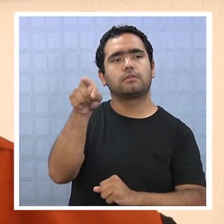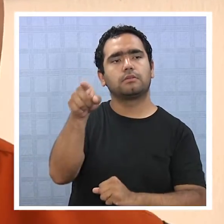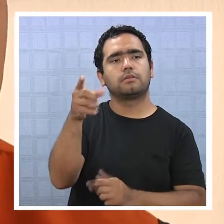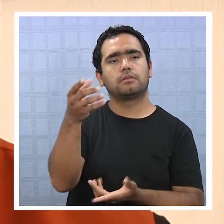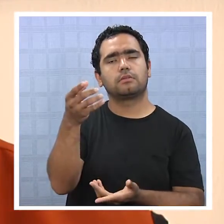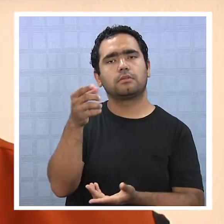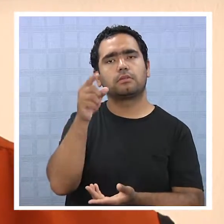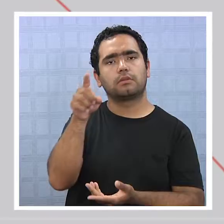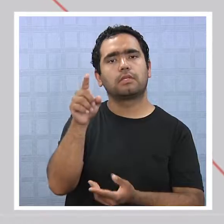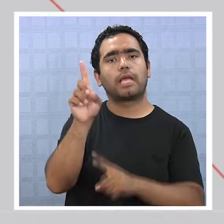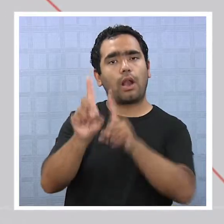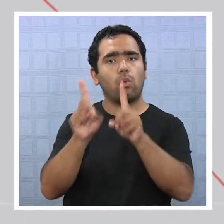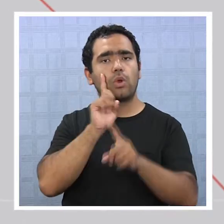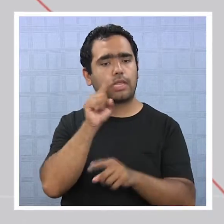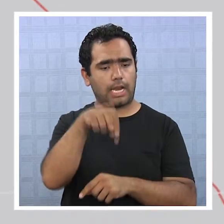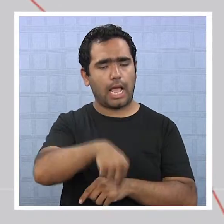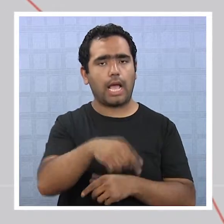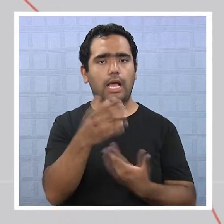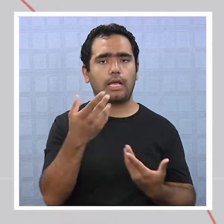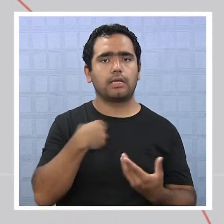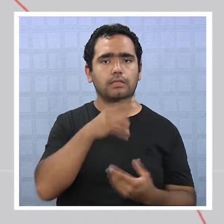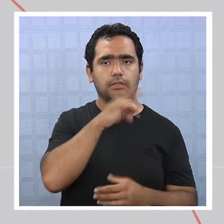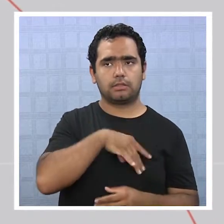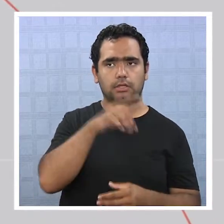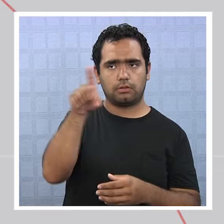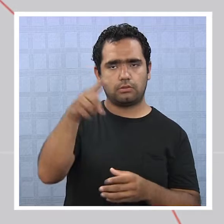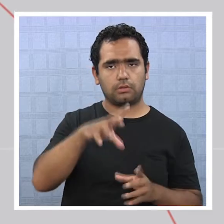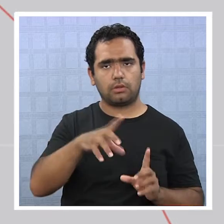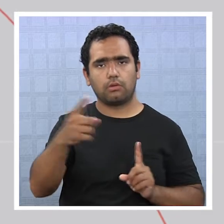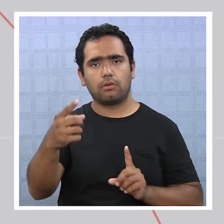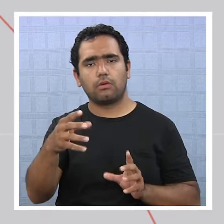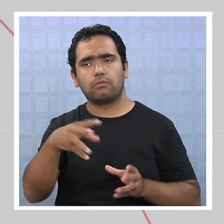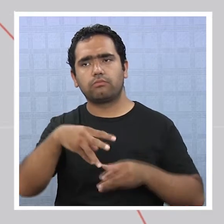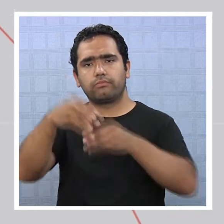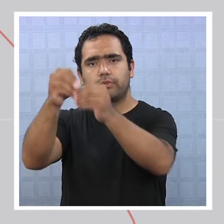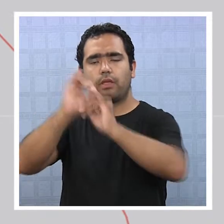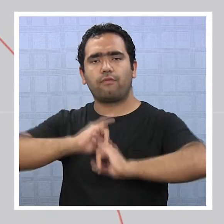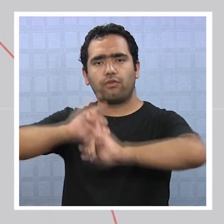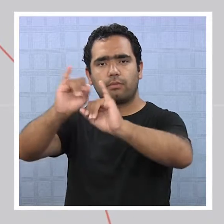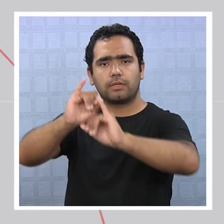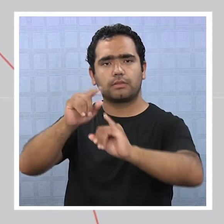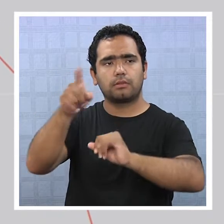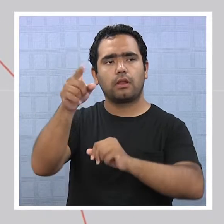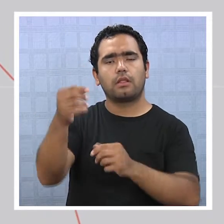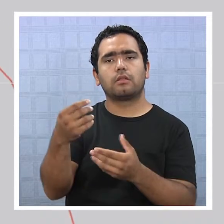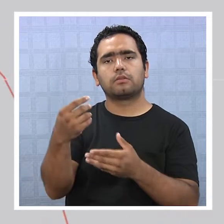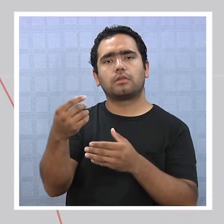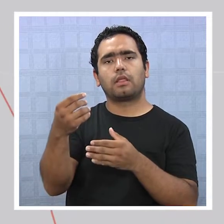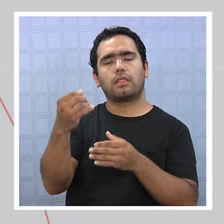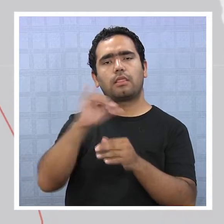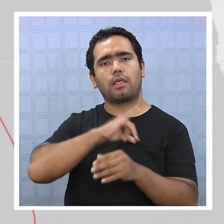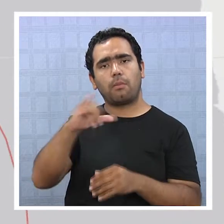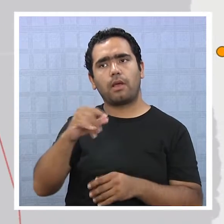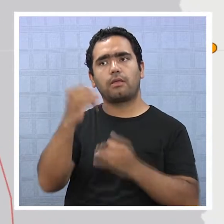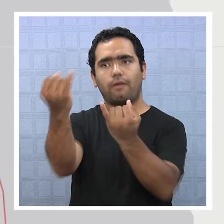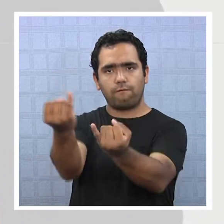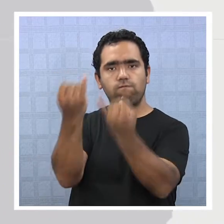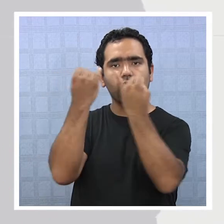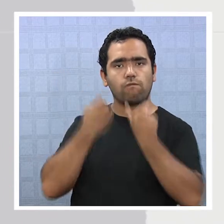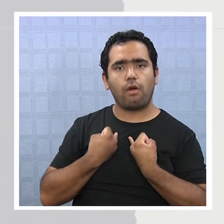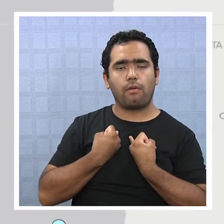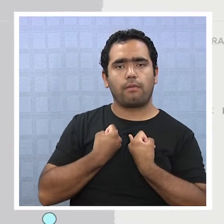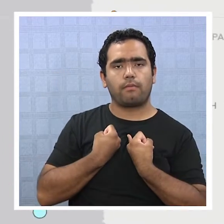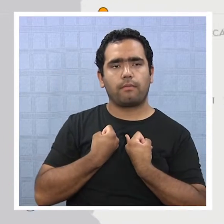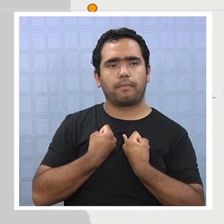parte de algunos de los sismógrafos que tienen acá, es la información que toman y la toman como referencia, para efectivamente dar esta instrucción, bueno, esta